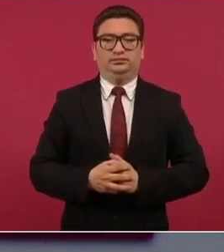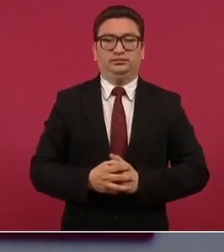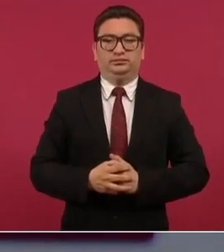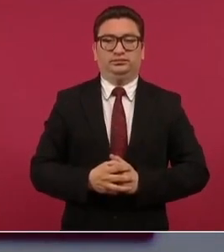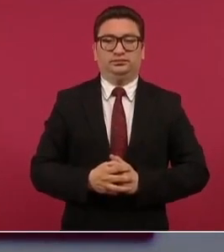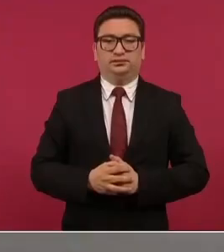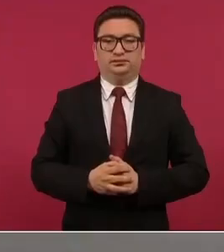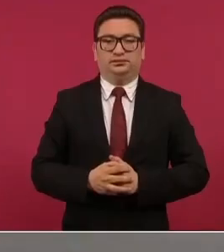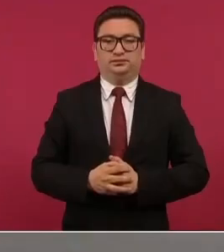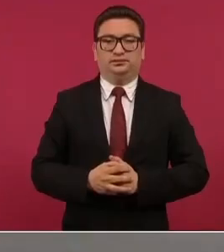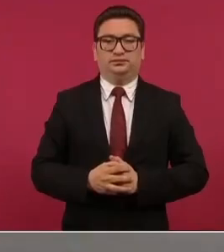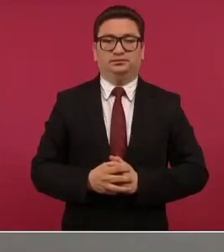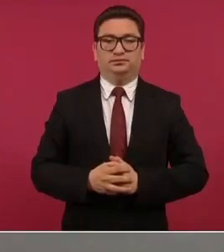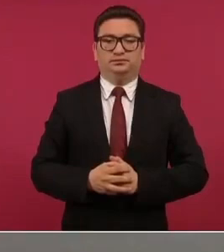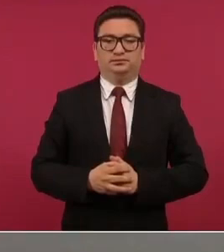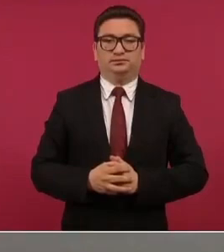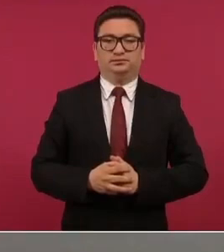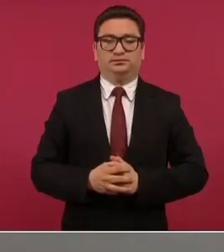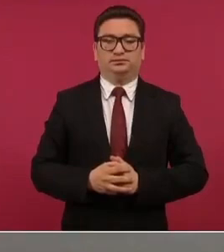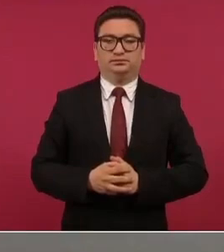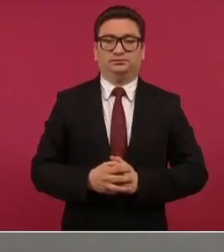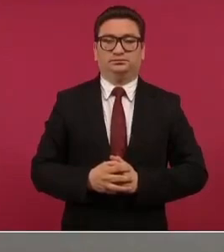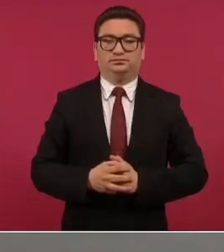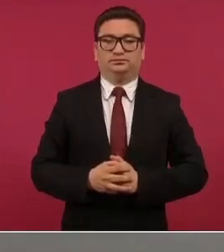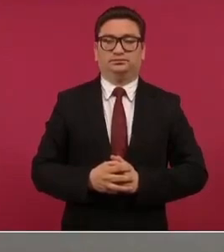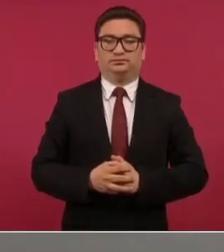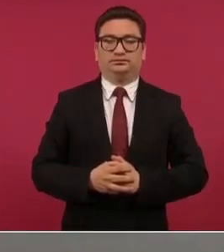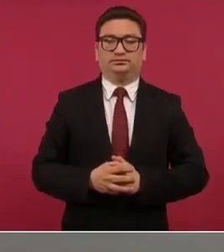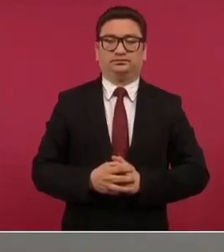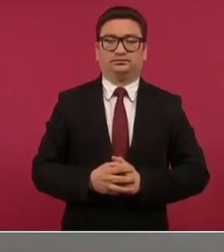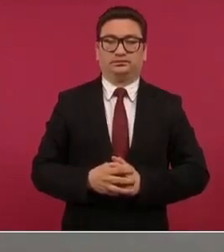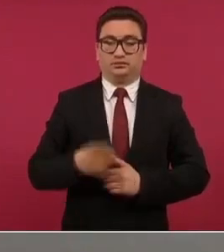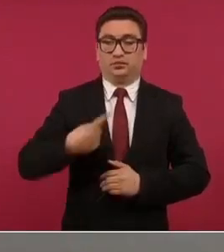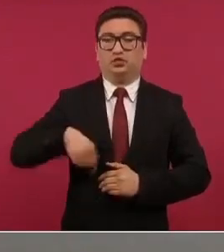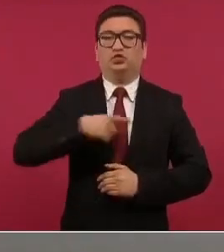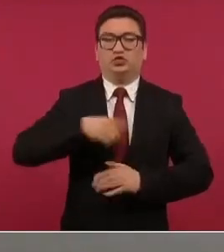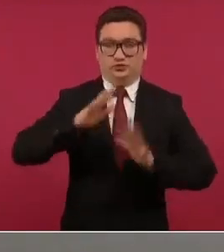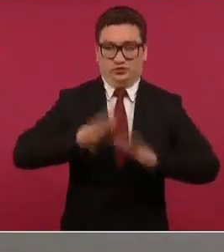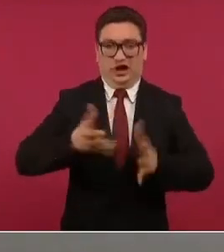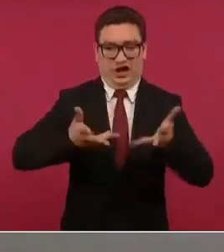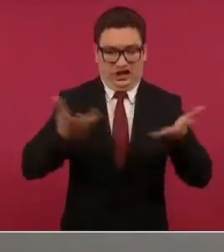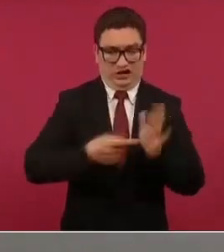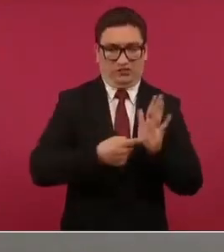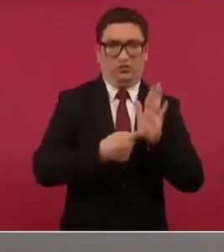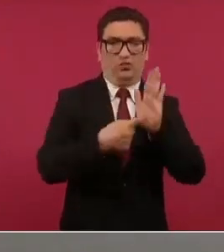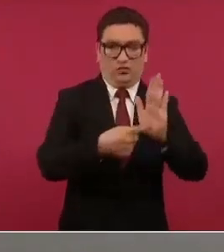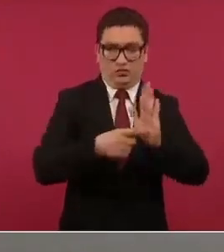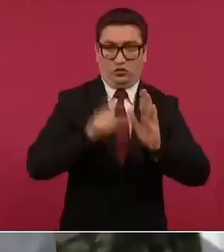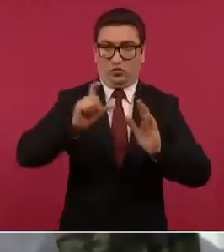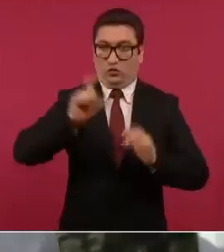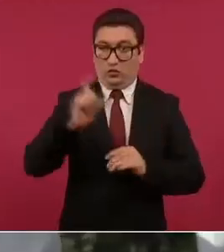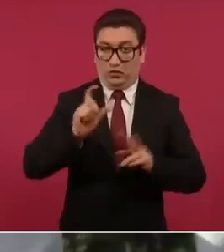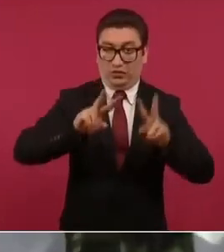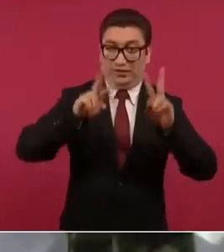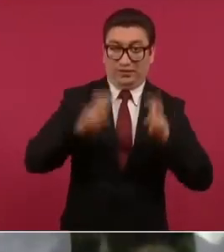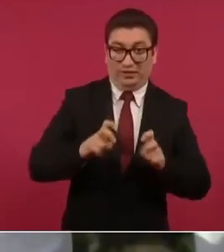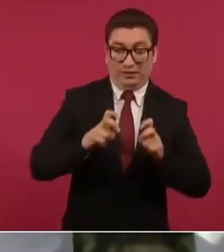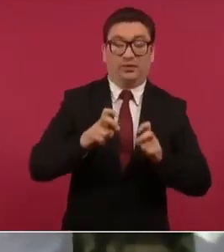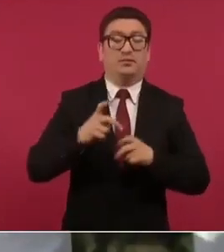hemos demostrado que en materia de política económica funciona